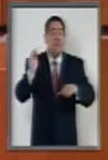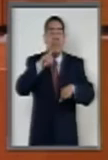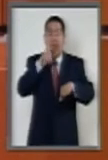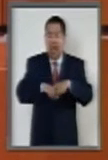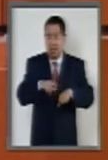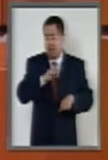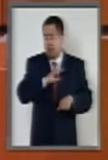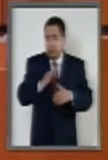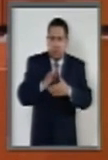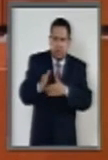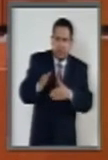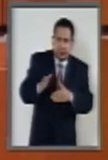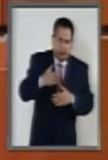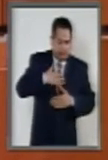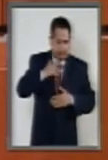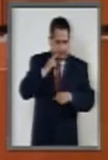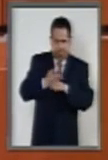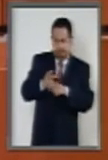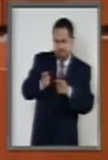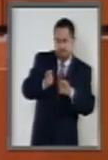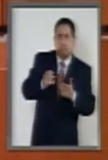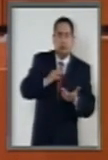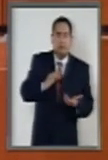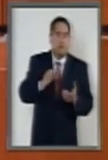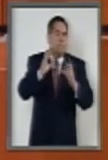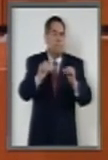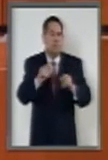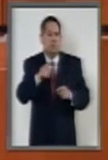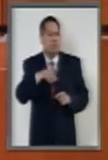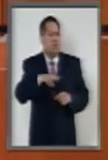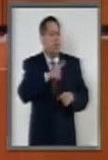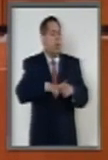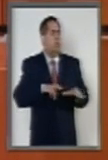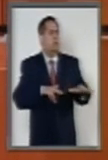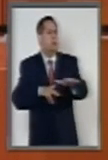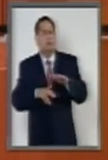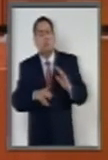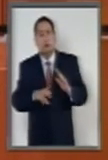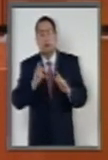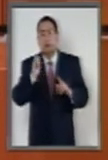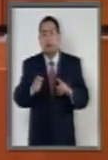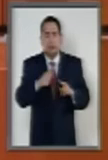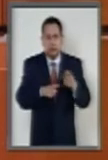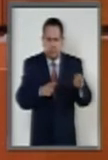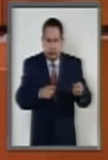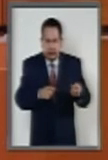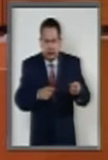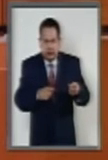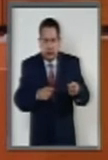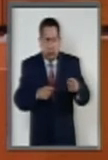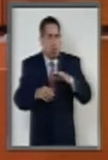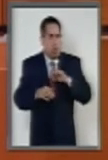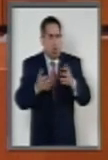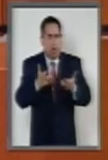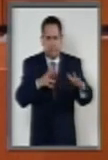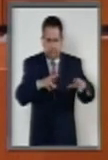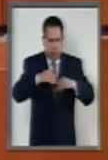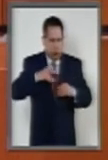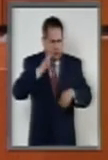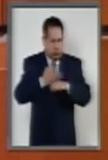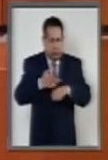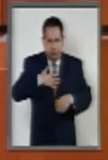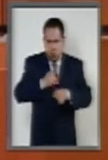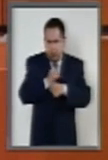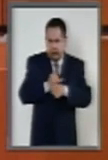en materia de su competencia o del orden común en los que se ejerza la facultad de atracción. Entre